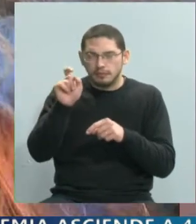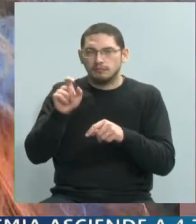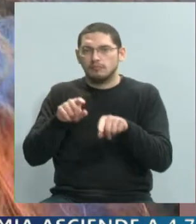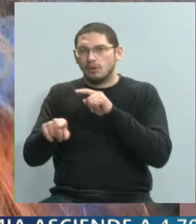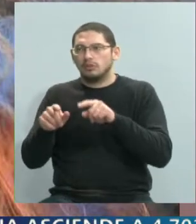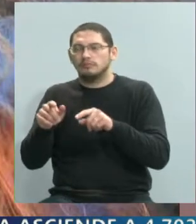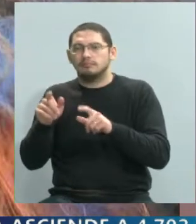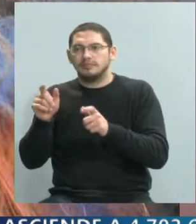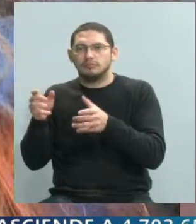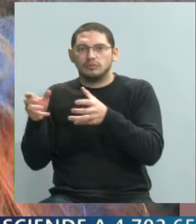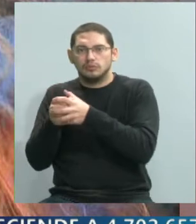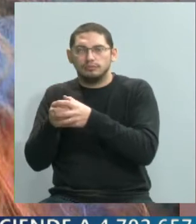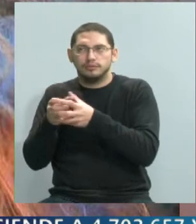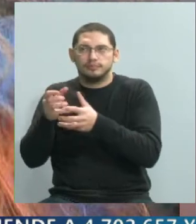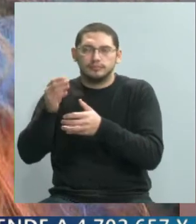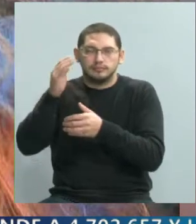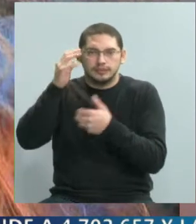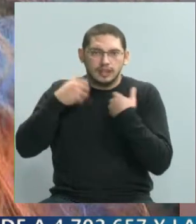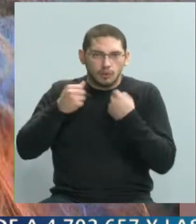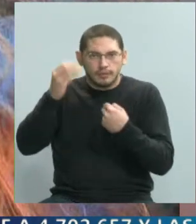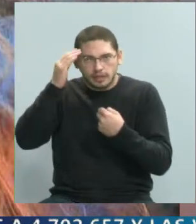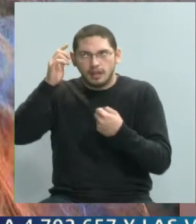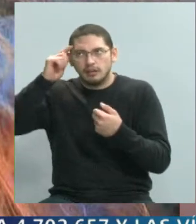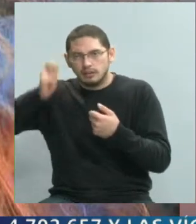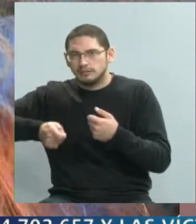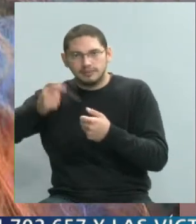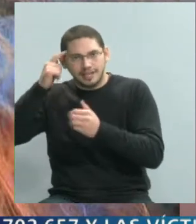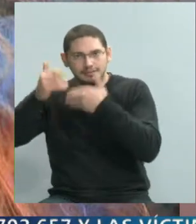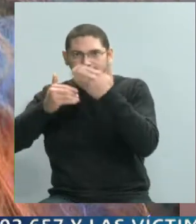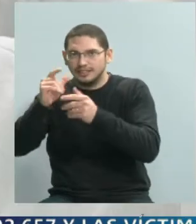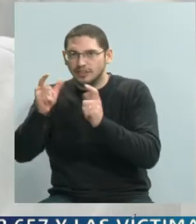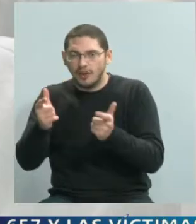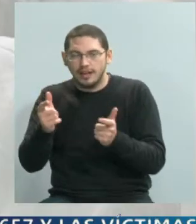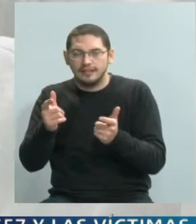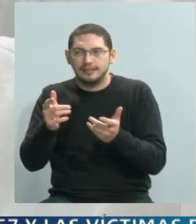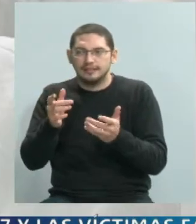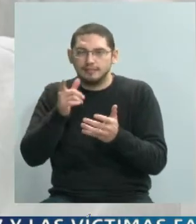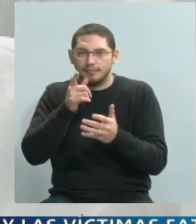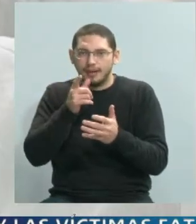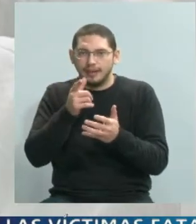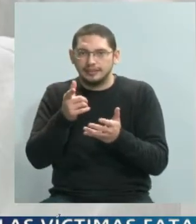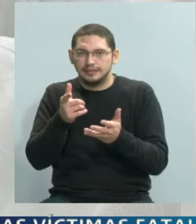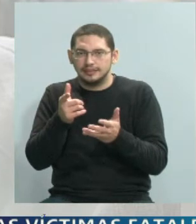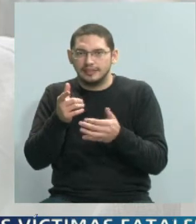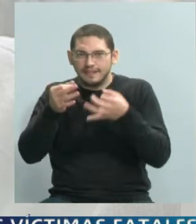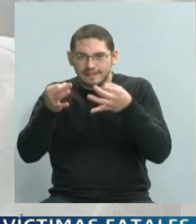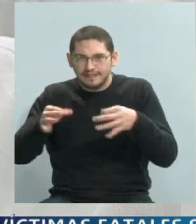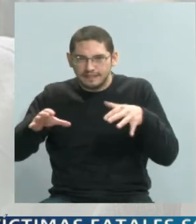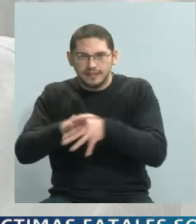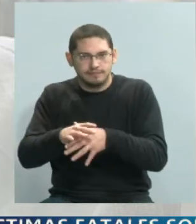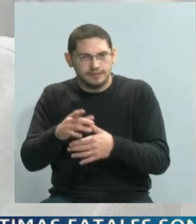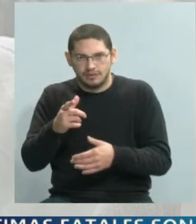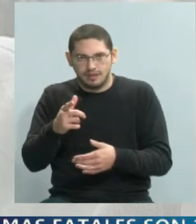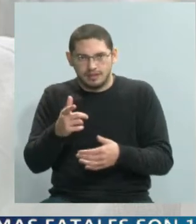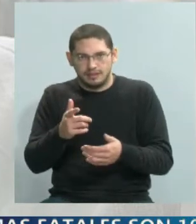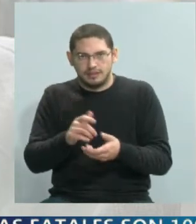capacitación de los órganos que intervienen, queda todo como muy a mitad de camino, en estos momentos estaría quedando